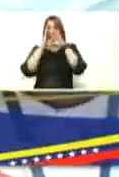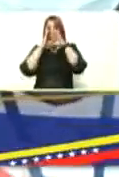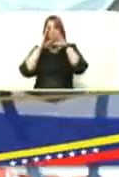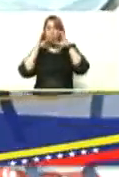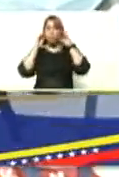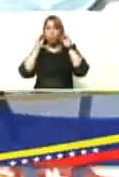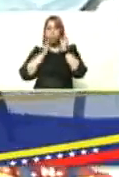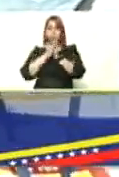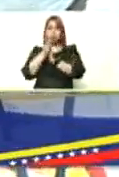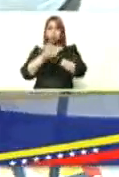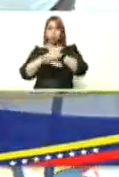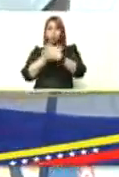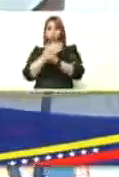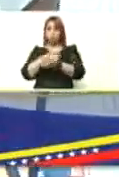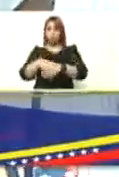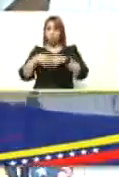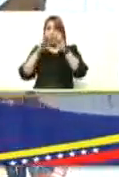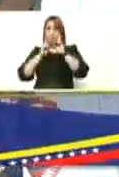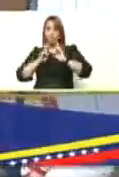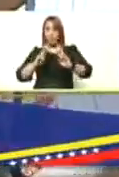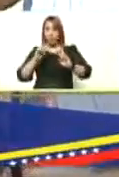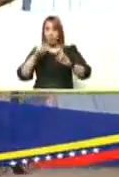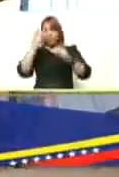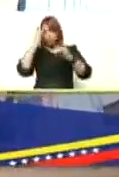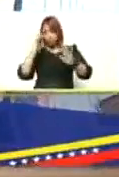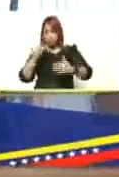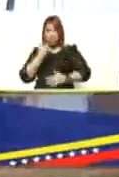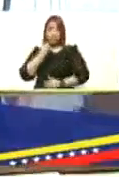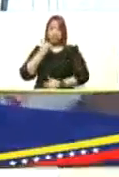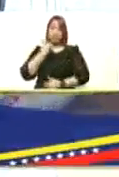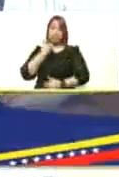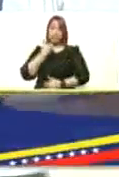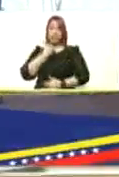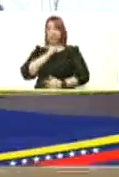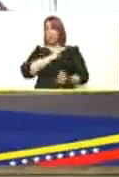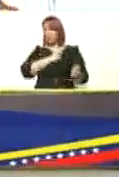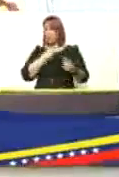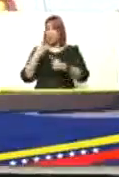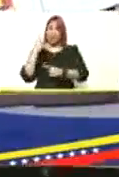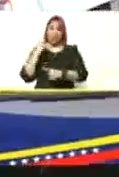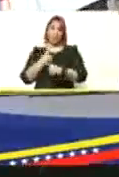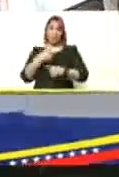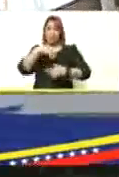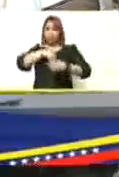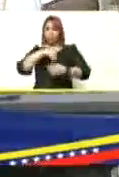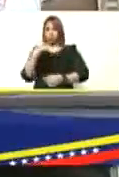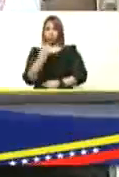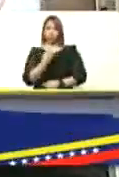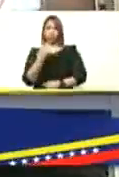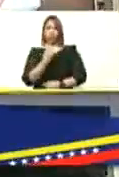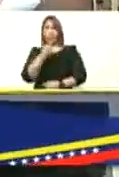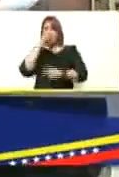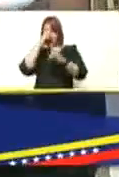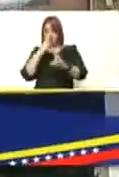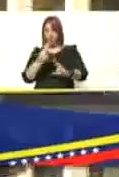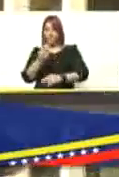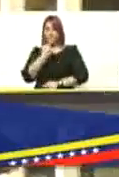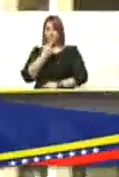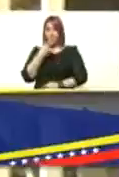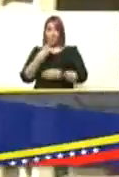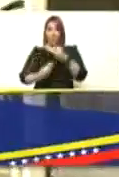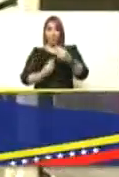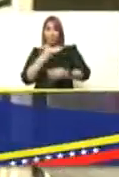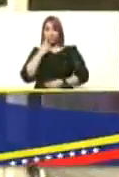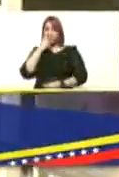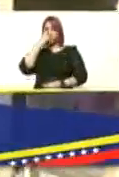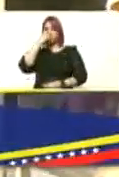desinfección de las manos y en caso de contagio por supuesto inmediatamente aislarse y cumplir con el protocolo médico y realizarse la prueba